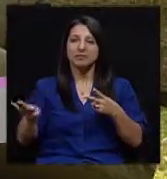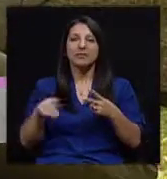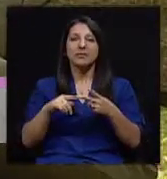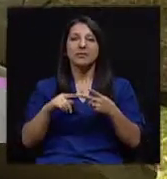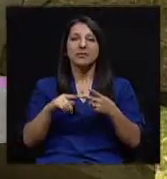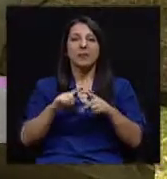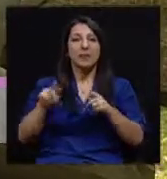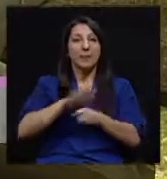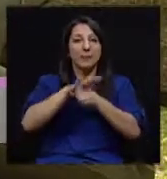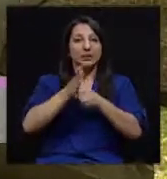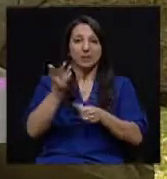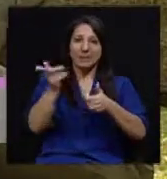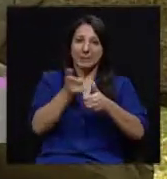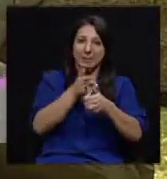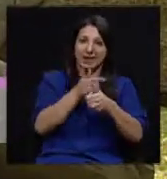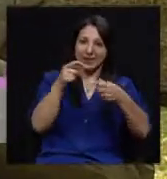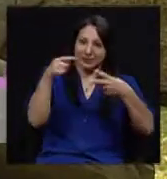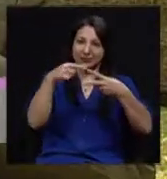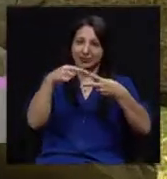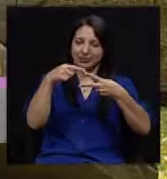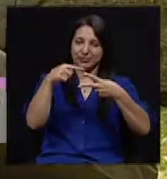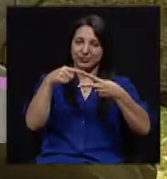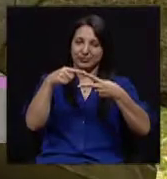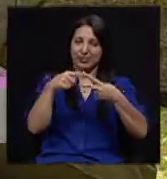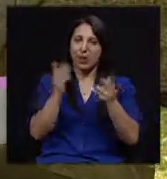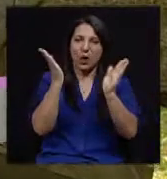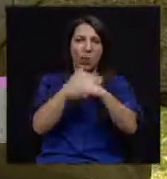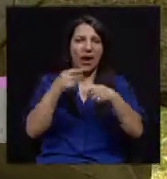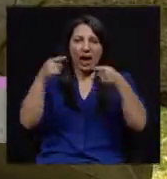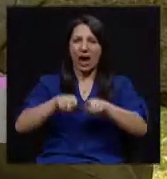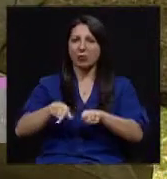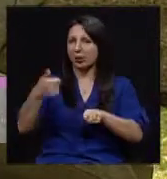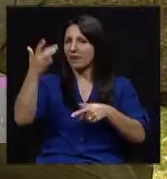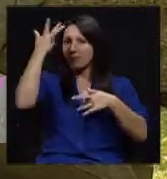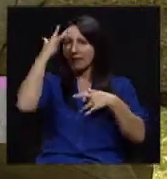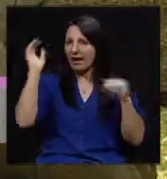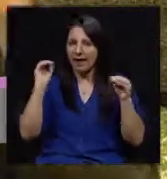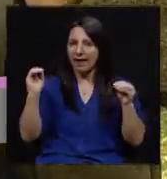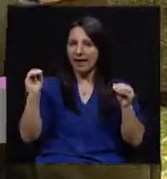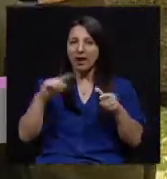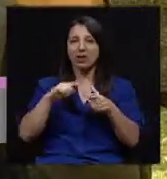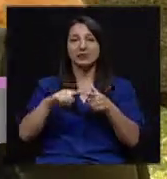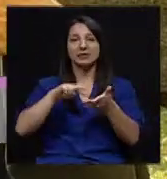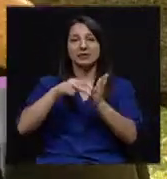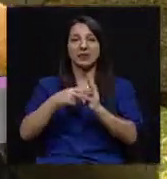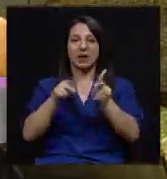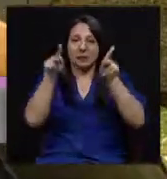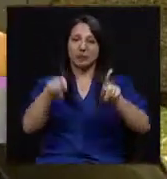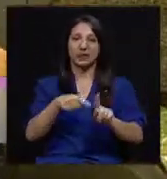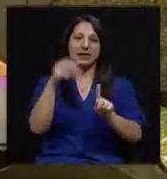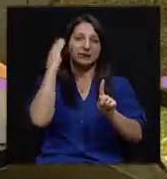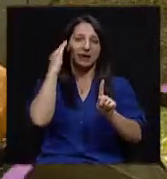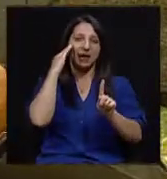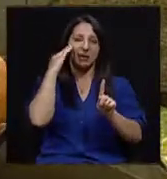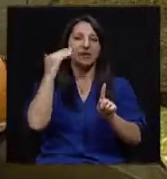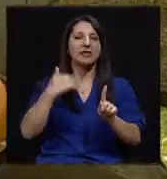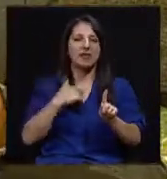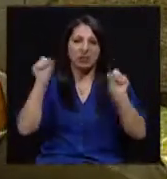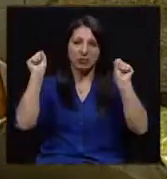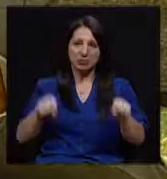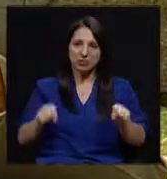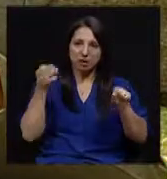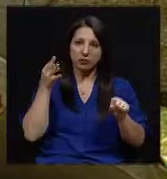Cuando la hipertensión es primaria, cuando no hay una causa de fondo que lo explique, entonces si el individuo sabe que tiene